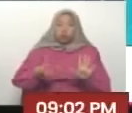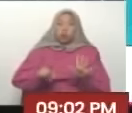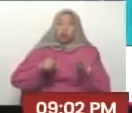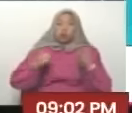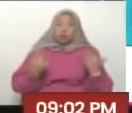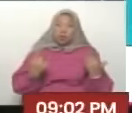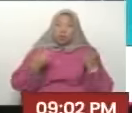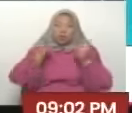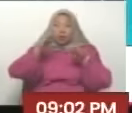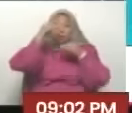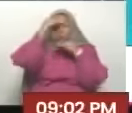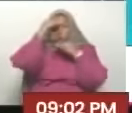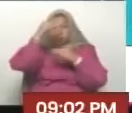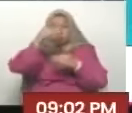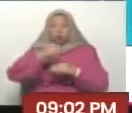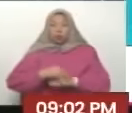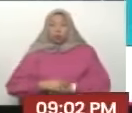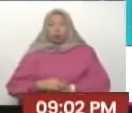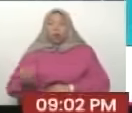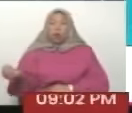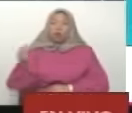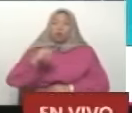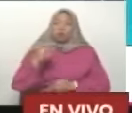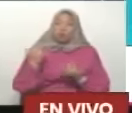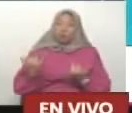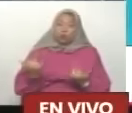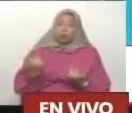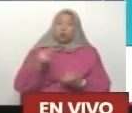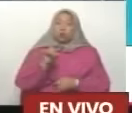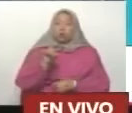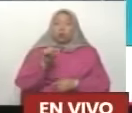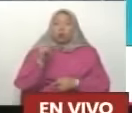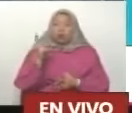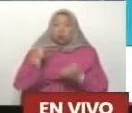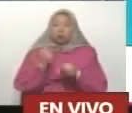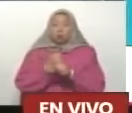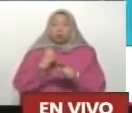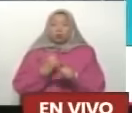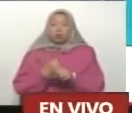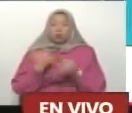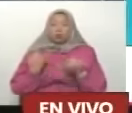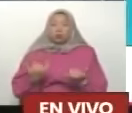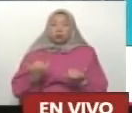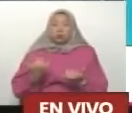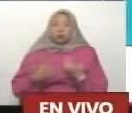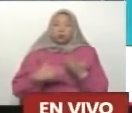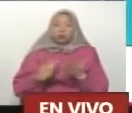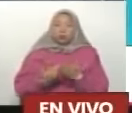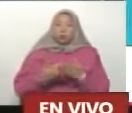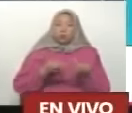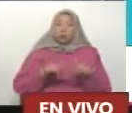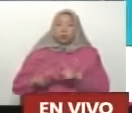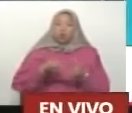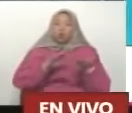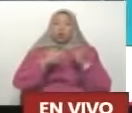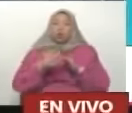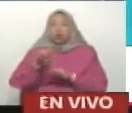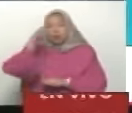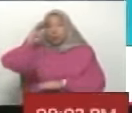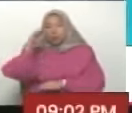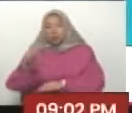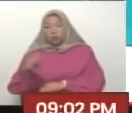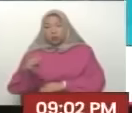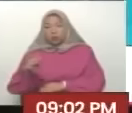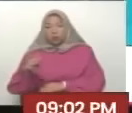atendiéndolo. Avanzando en cada una de las prioridades. Yo creé las brigadas comunitarias militares.